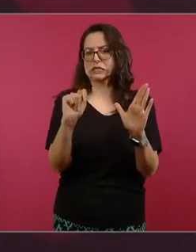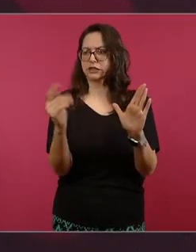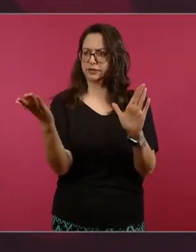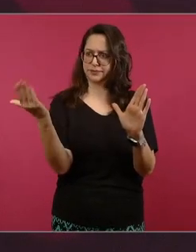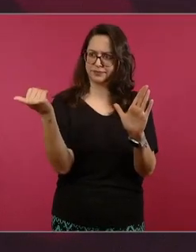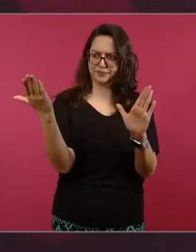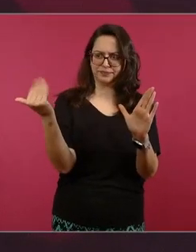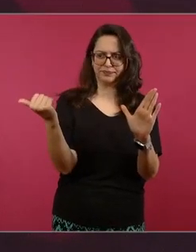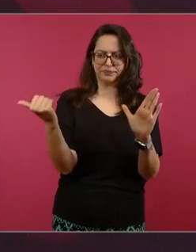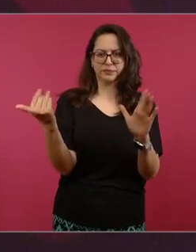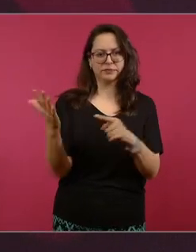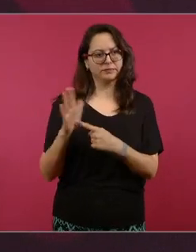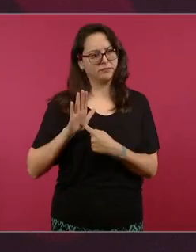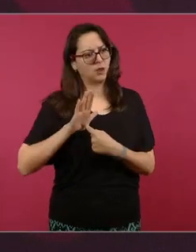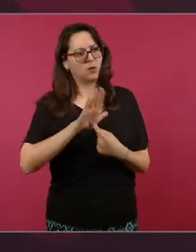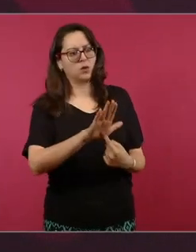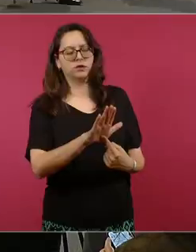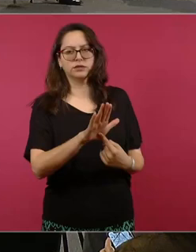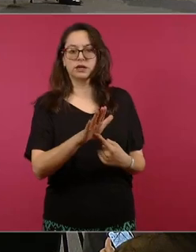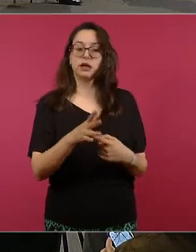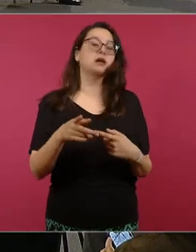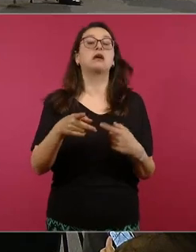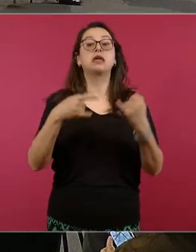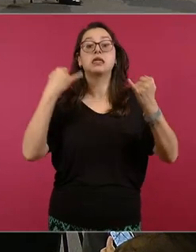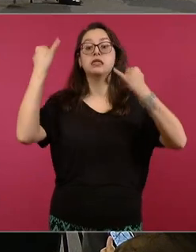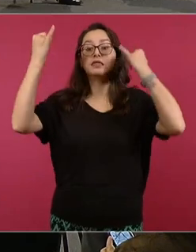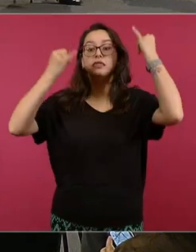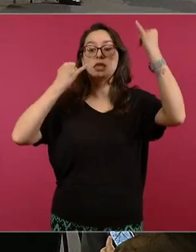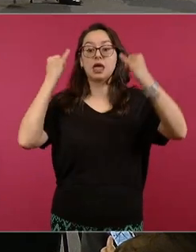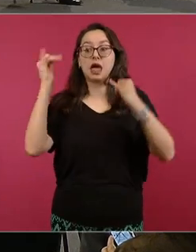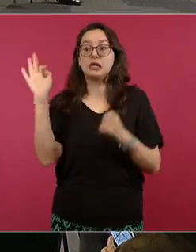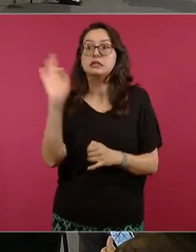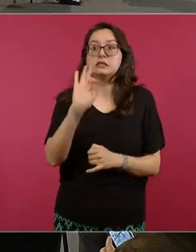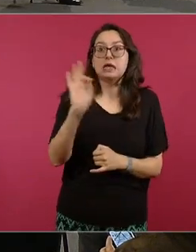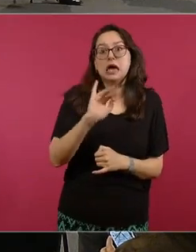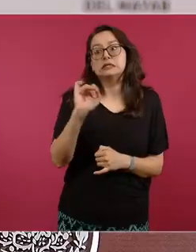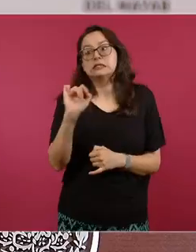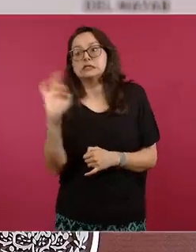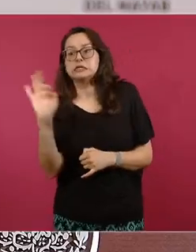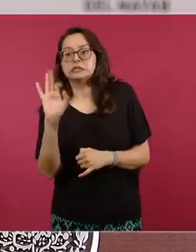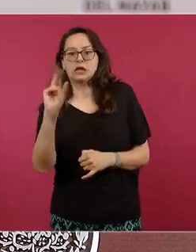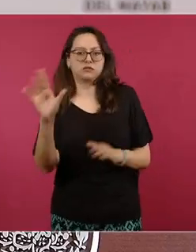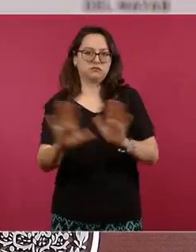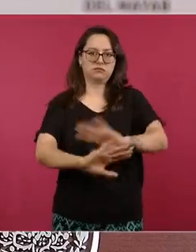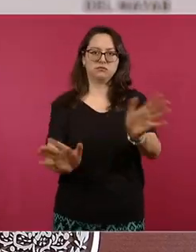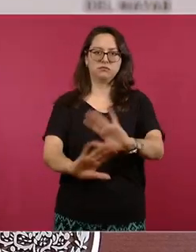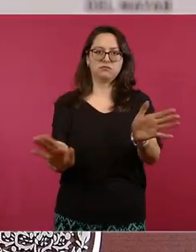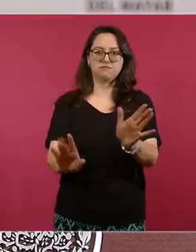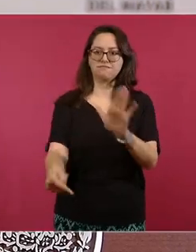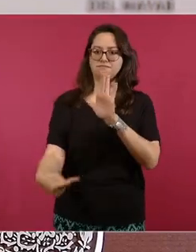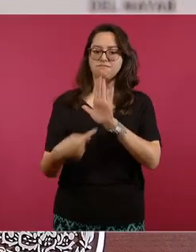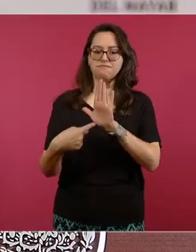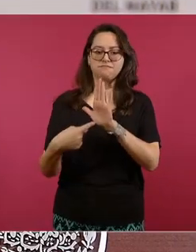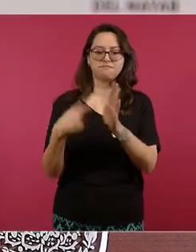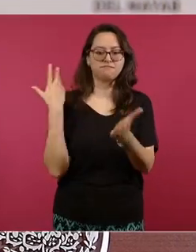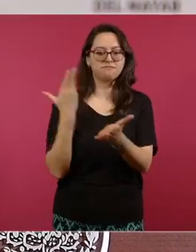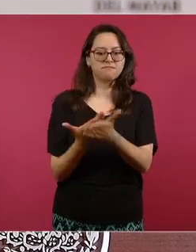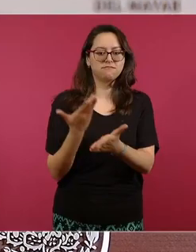entramos en lo especulativo sí o en conjeturas y además esto no